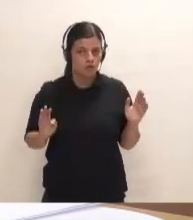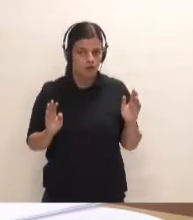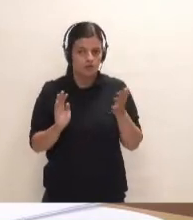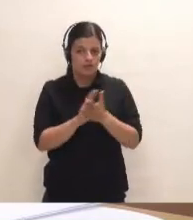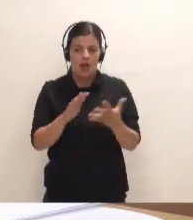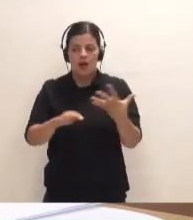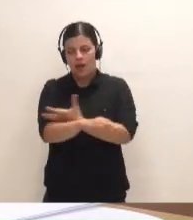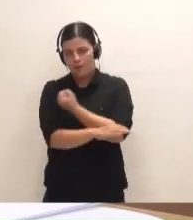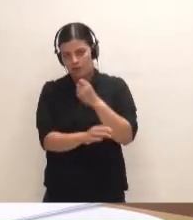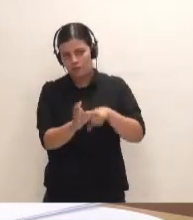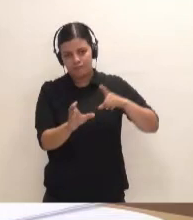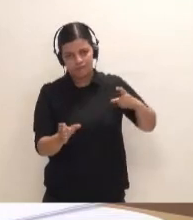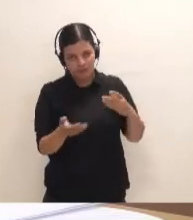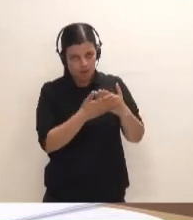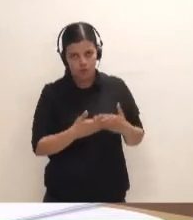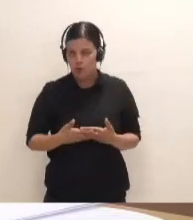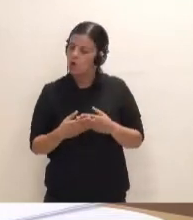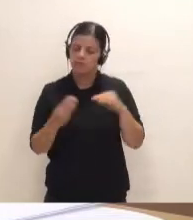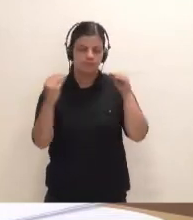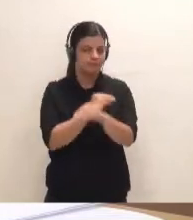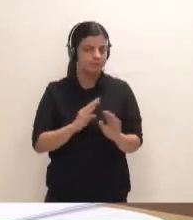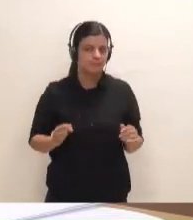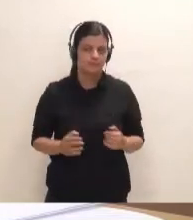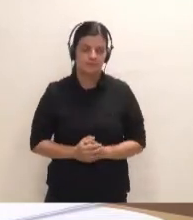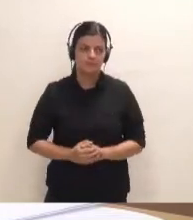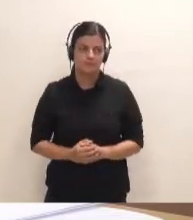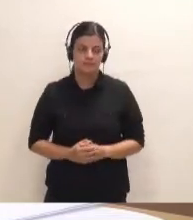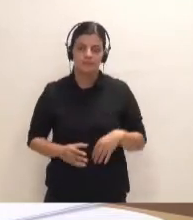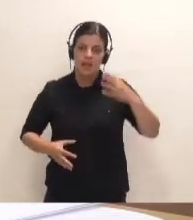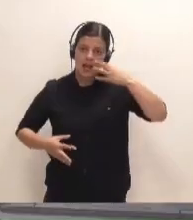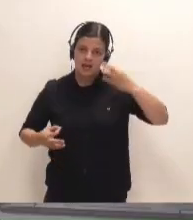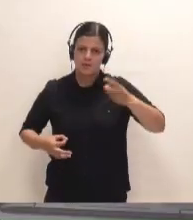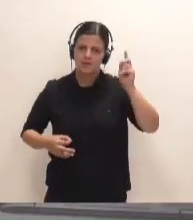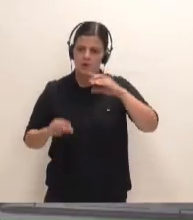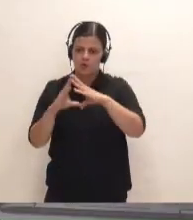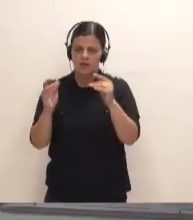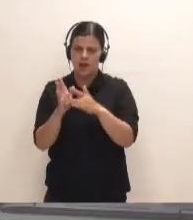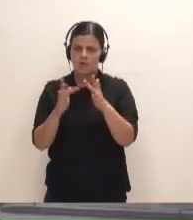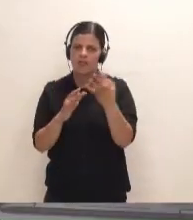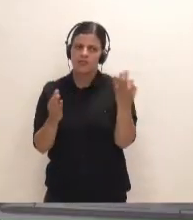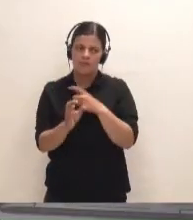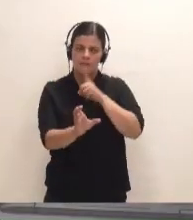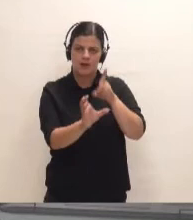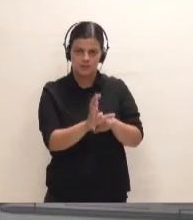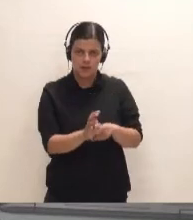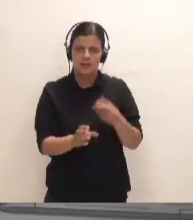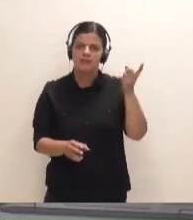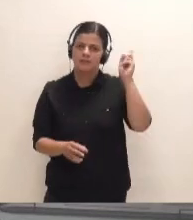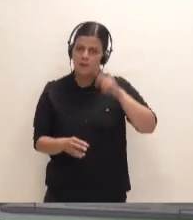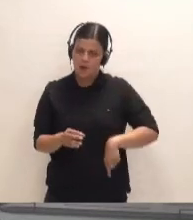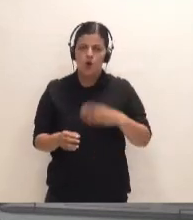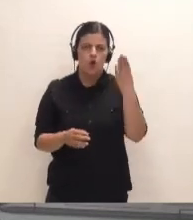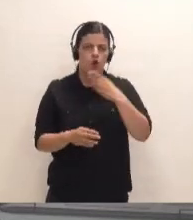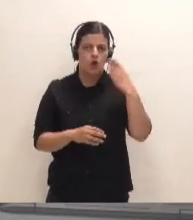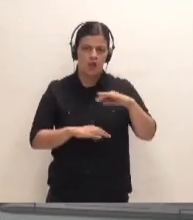fuera de la participación del estudio, no estamos de acuerdo. Creemos, además, que la Universidad de Laguna debe participar en el estudio, también el colegio de ingenieros,